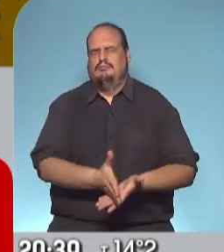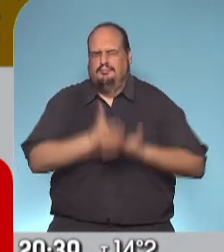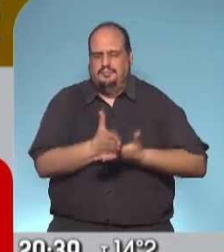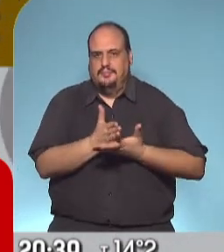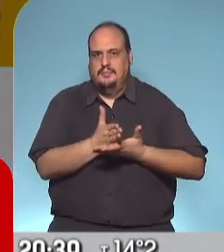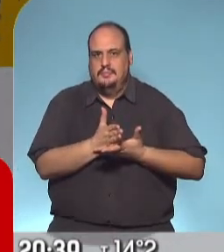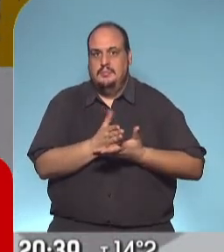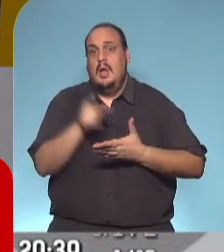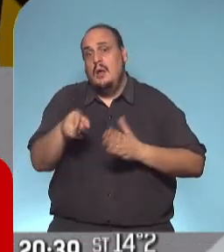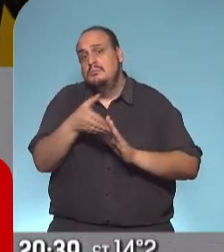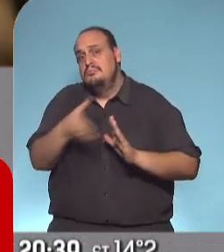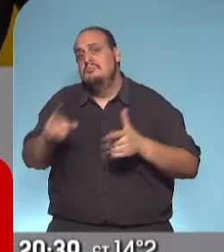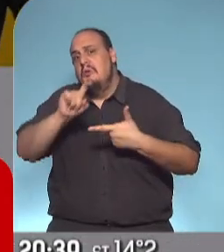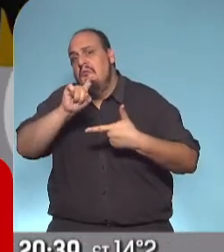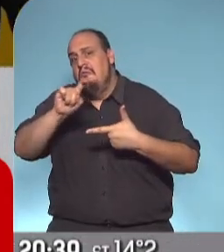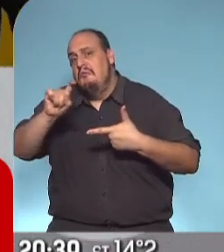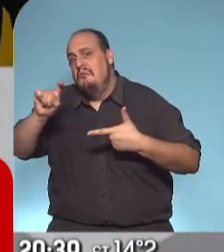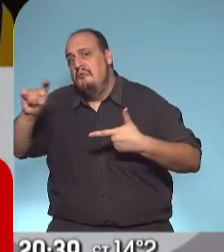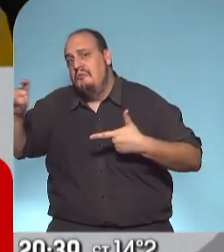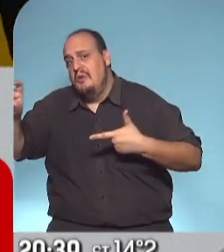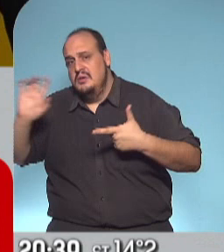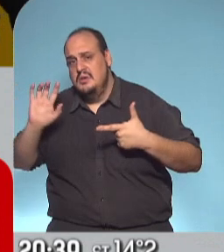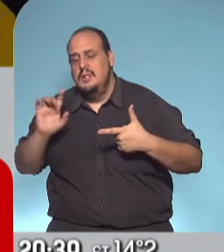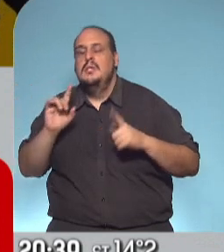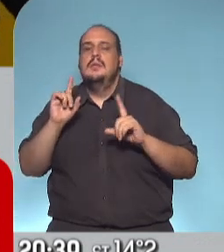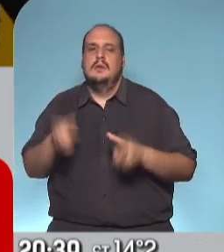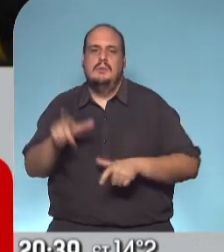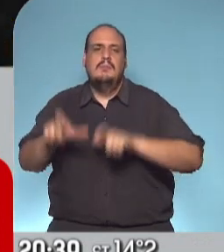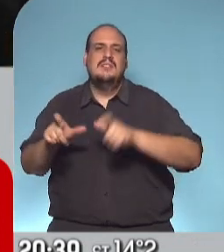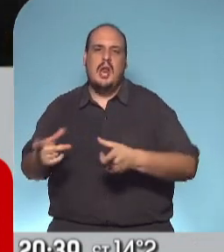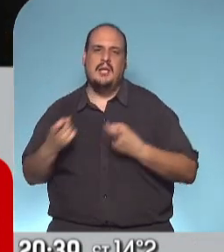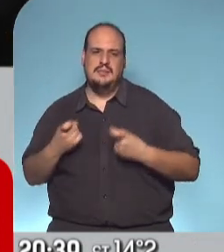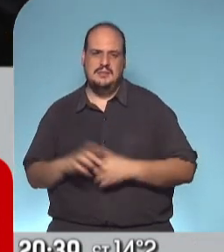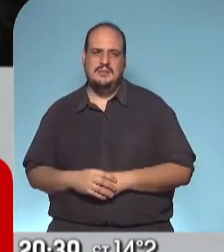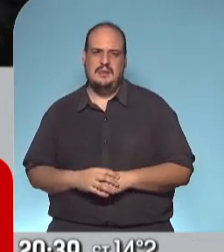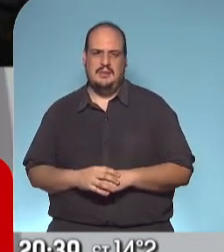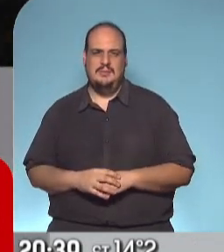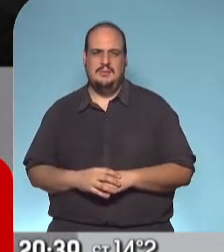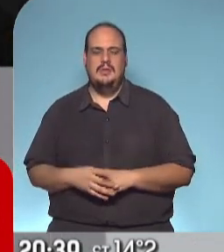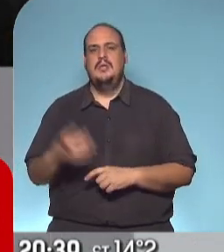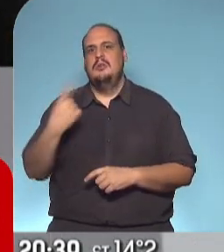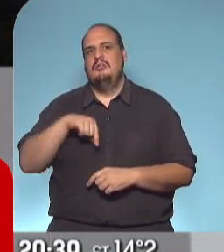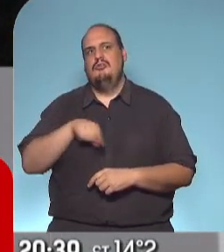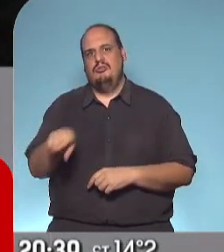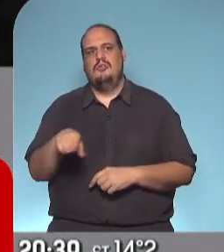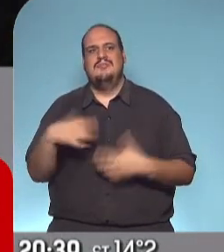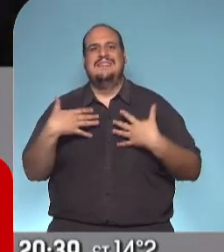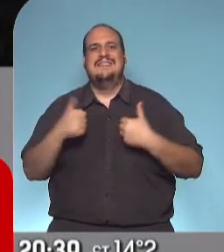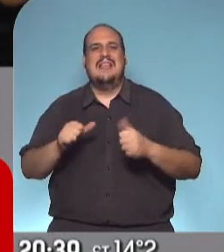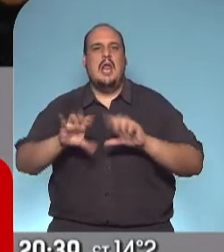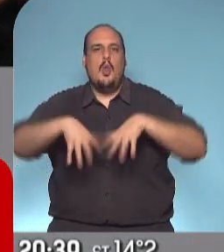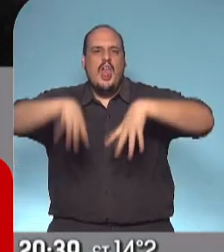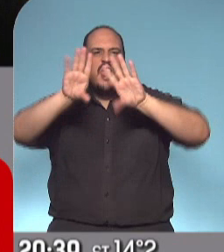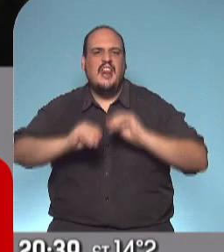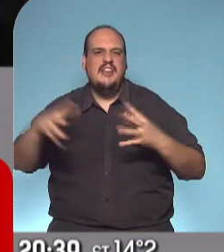ahí están estabilizados. Pero además, como vos decís, también es necesario. O nosotros tenemos que contemplar la salud integral de la gente, no